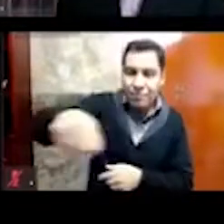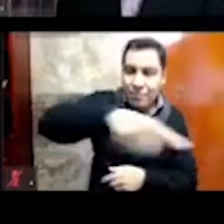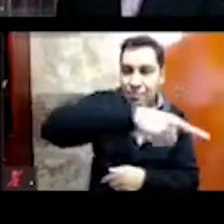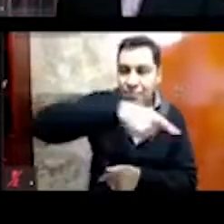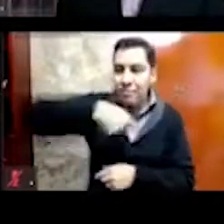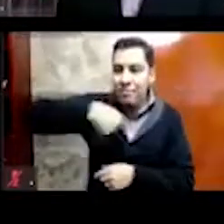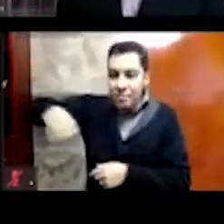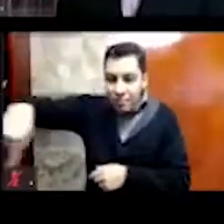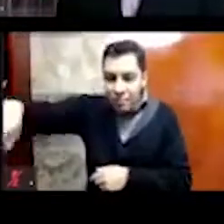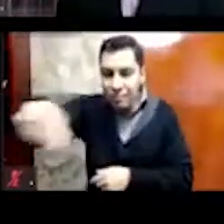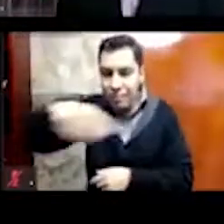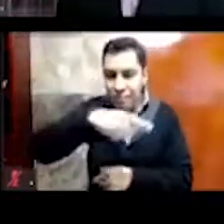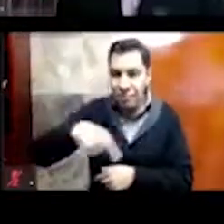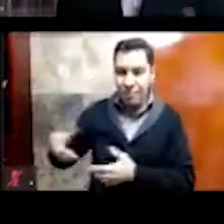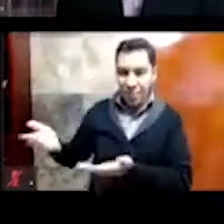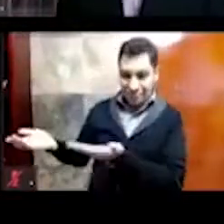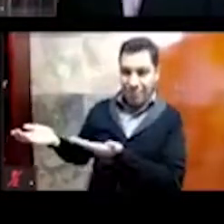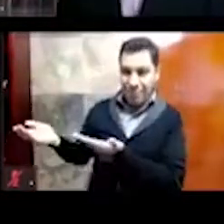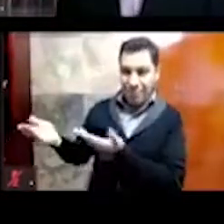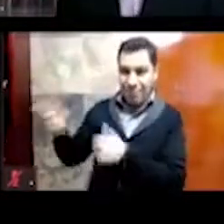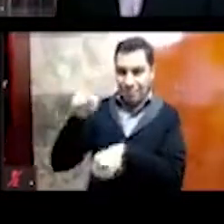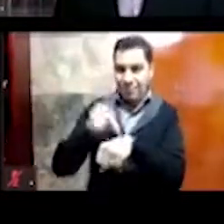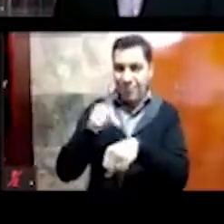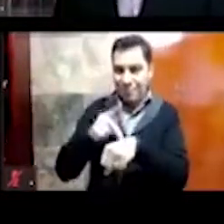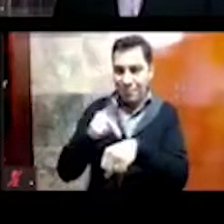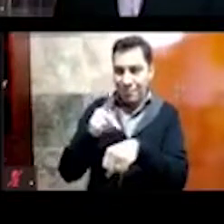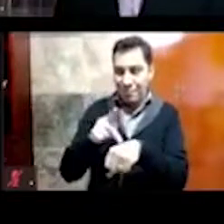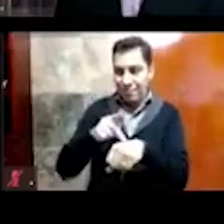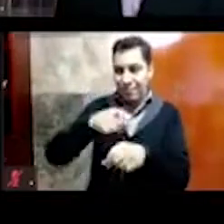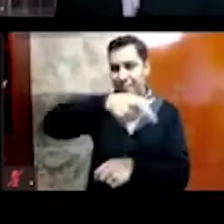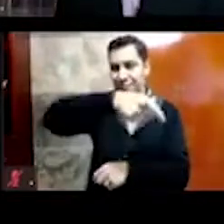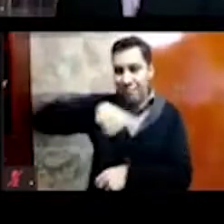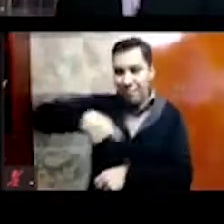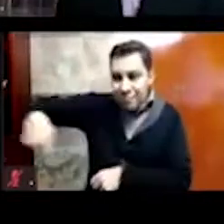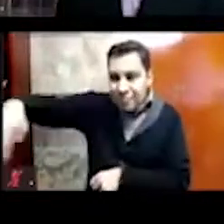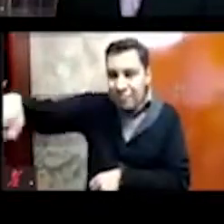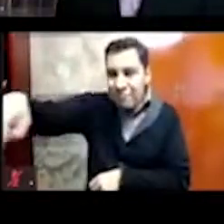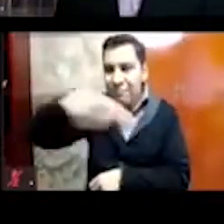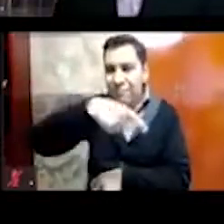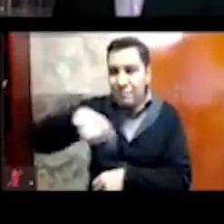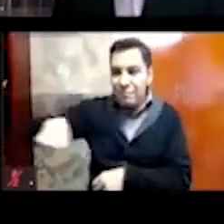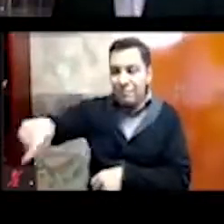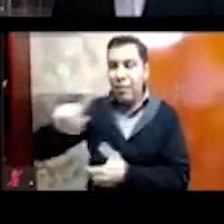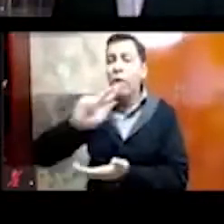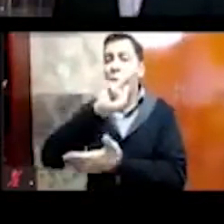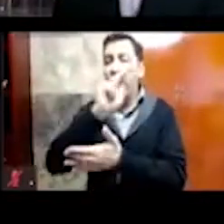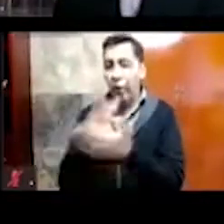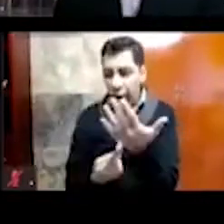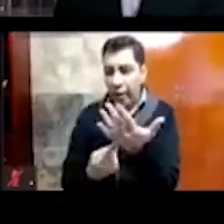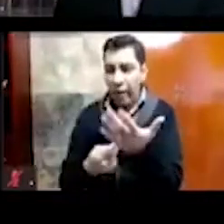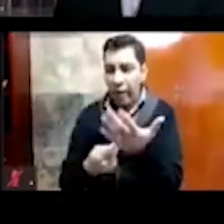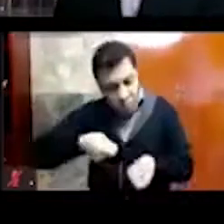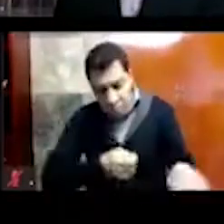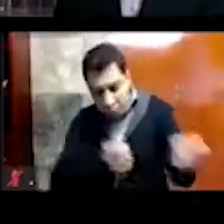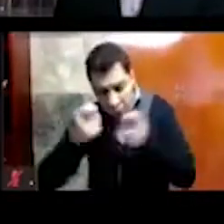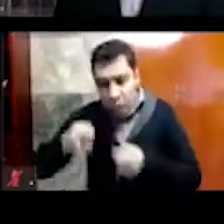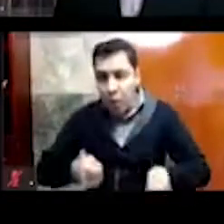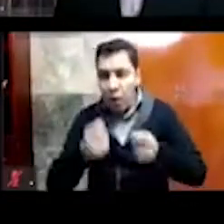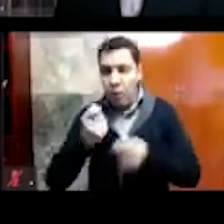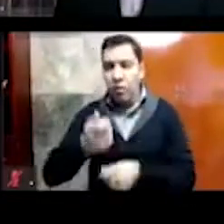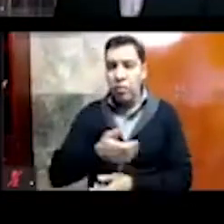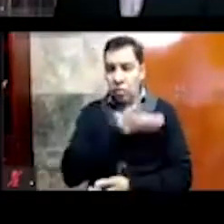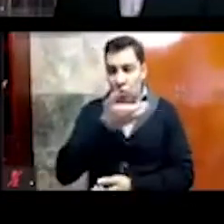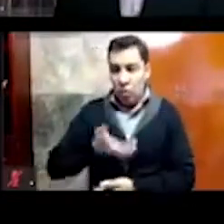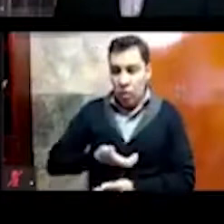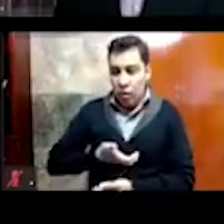Cuauhichicalco, y que podemos apreciar, hoy se puede visitar. En el programa de Arqueología Urbana, este programa fue creado en